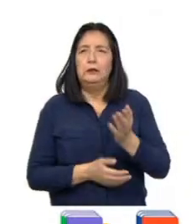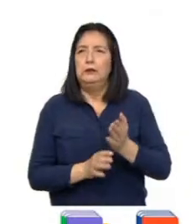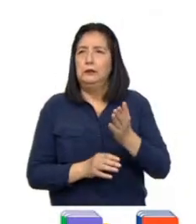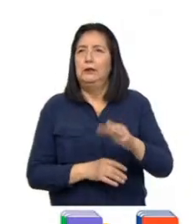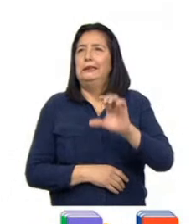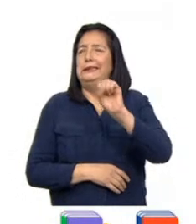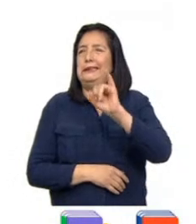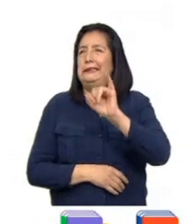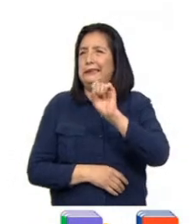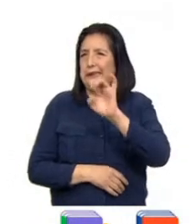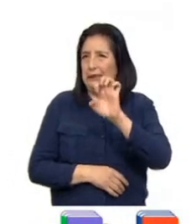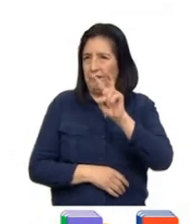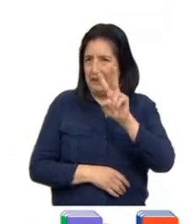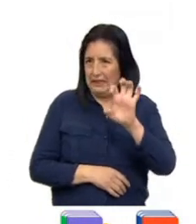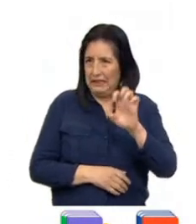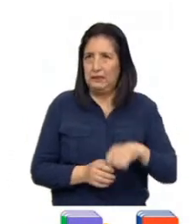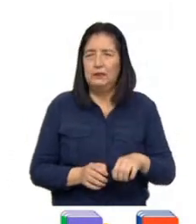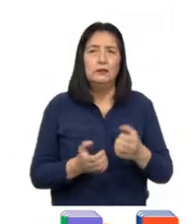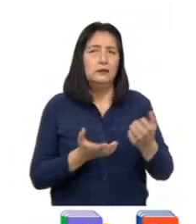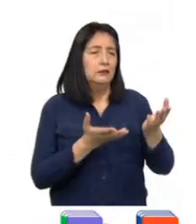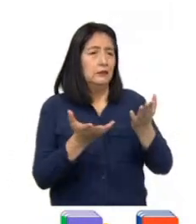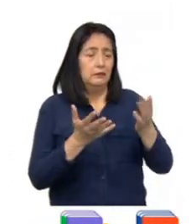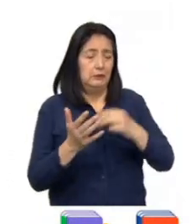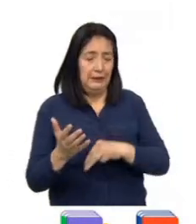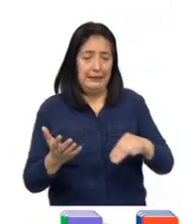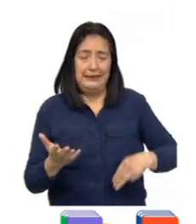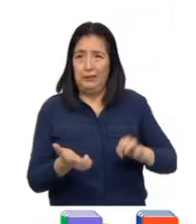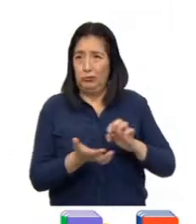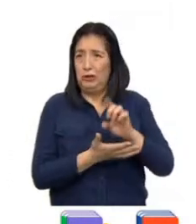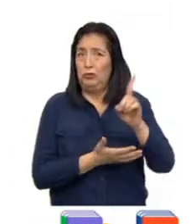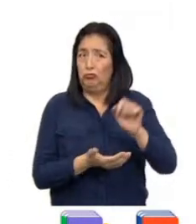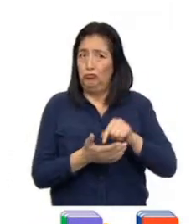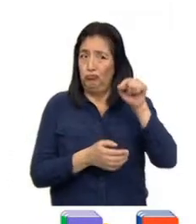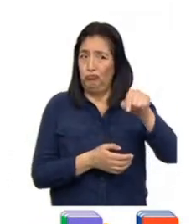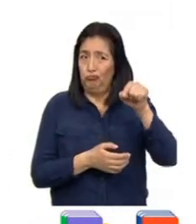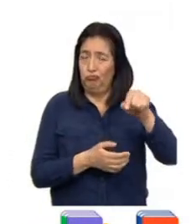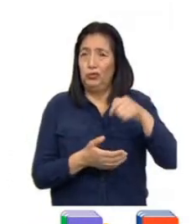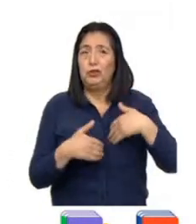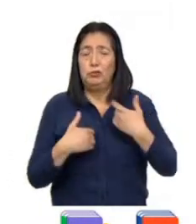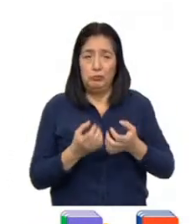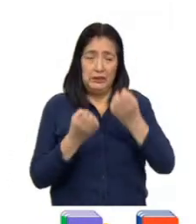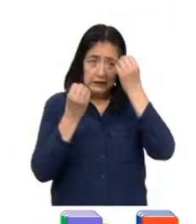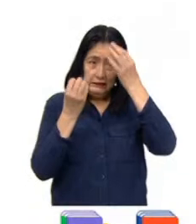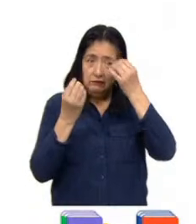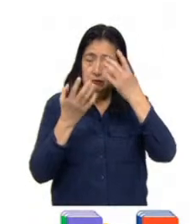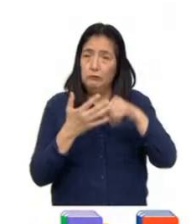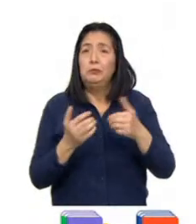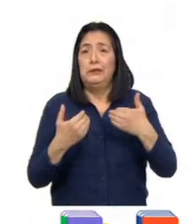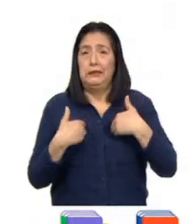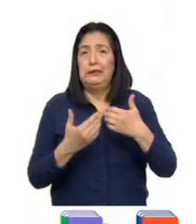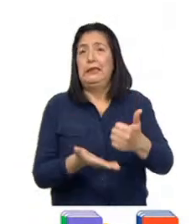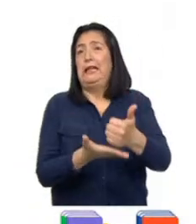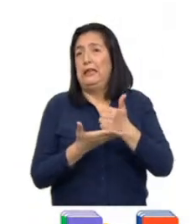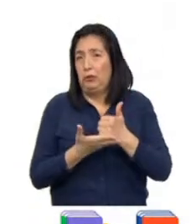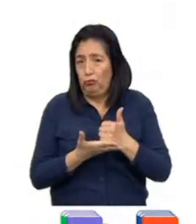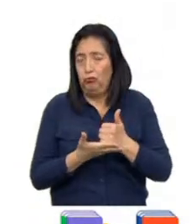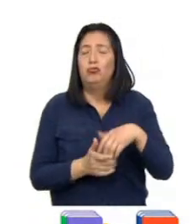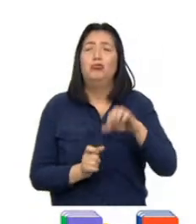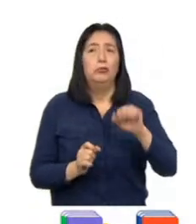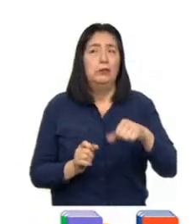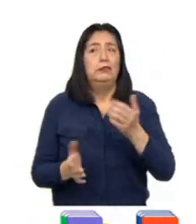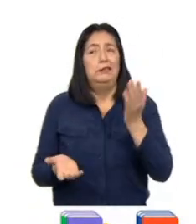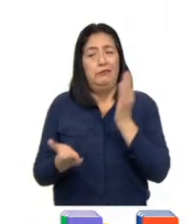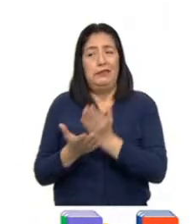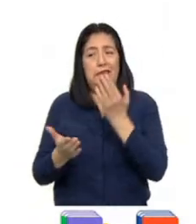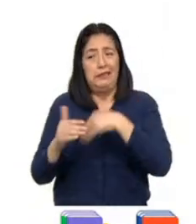CICB, el servicio del Ministerio de Educación, donde se puede reportar y obtener ayuda en casos de acoso escolar